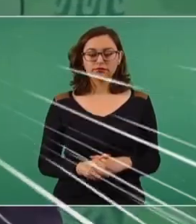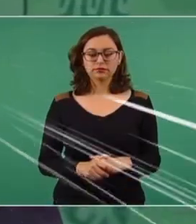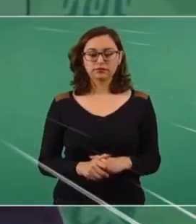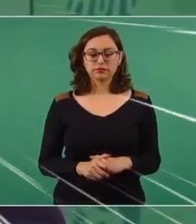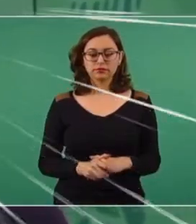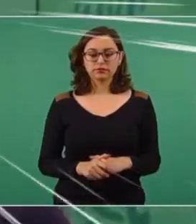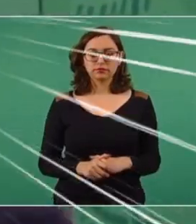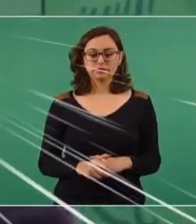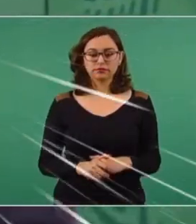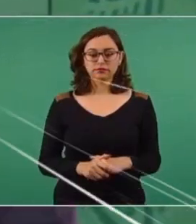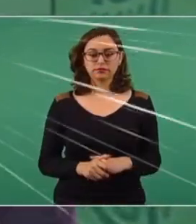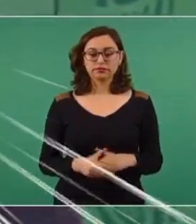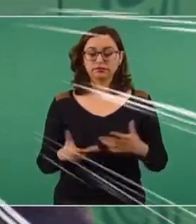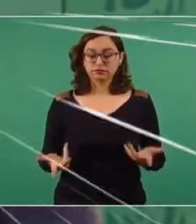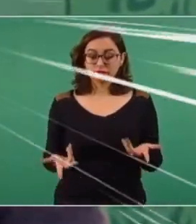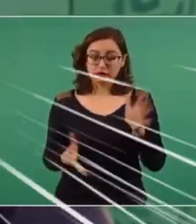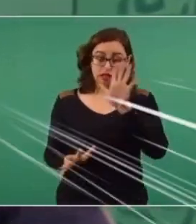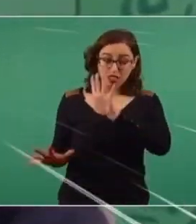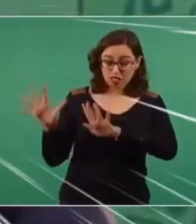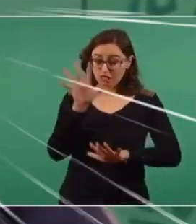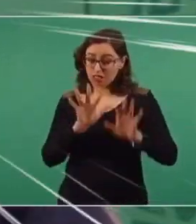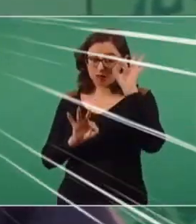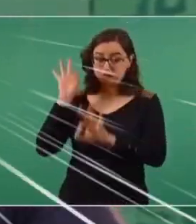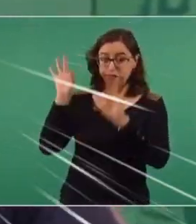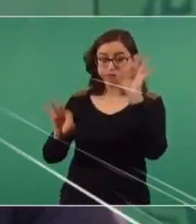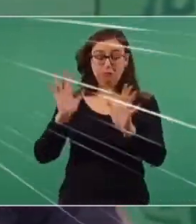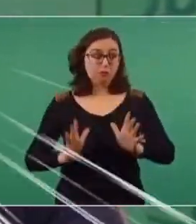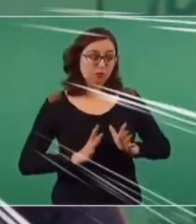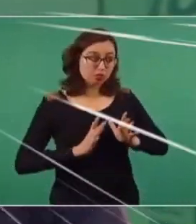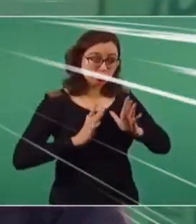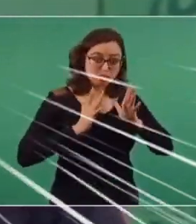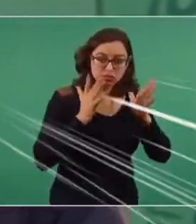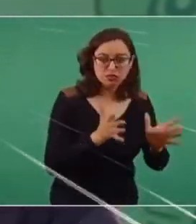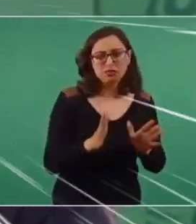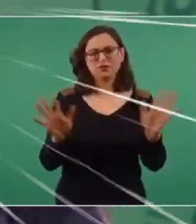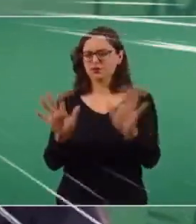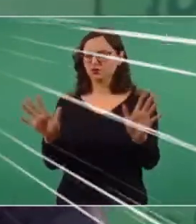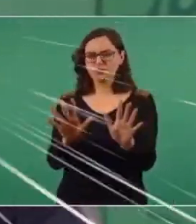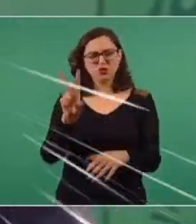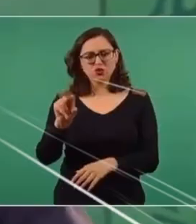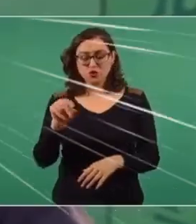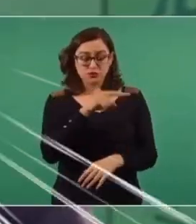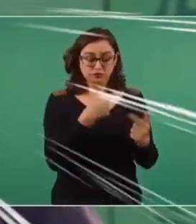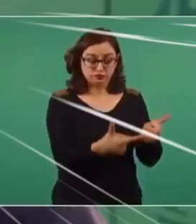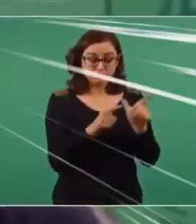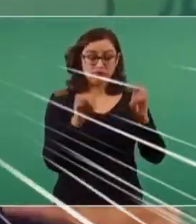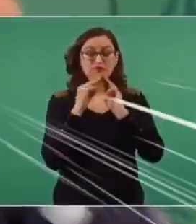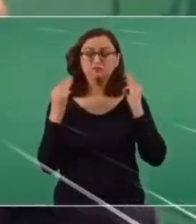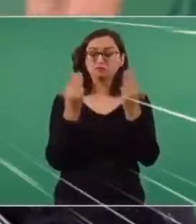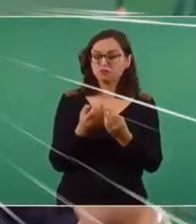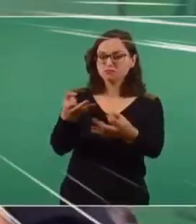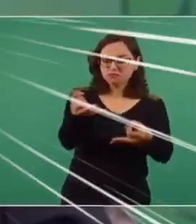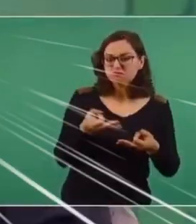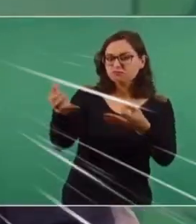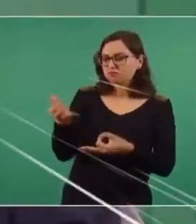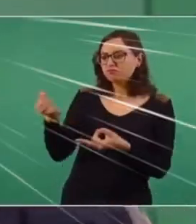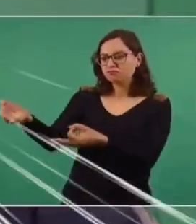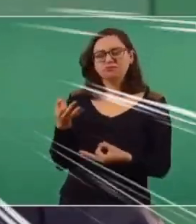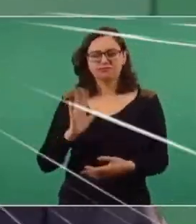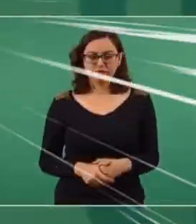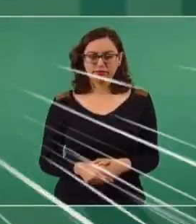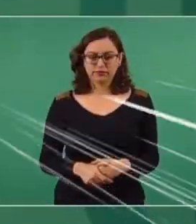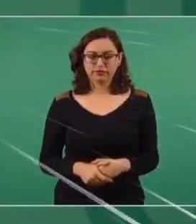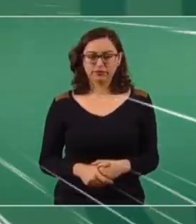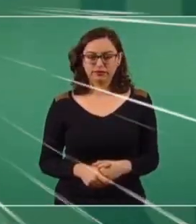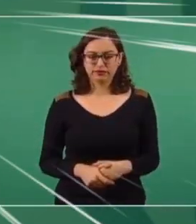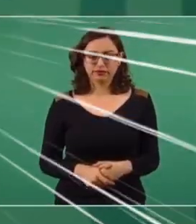manipular por grupos delictivos que tienen otros propósitos